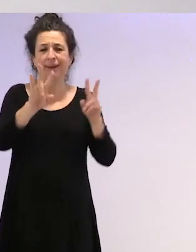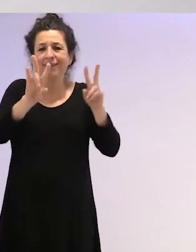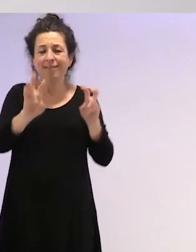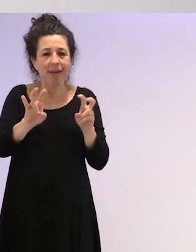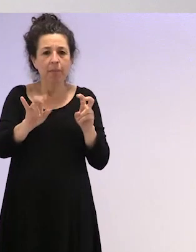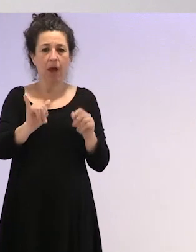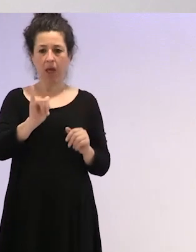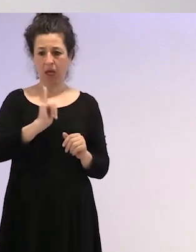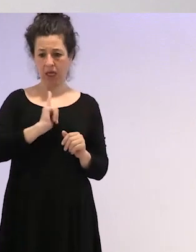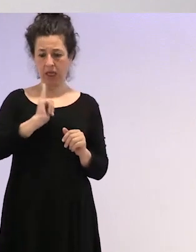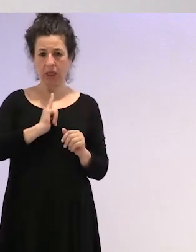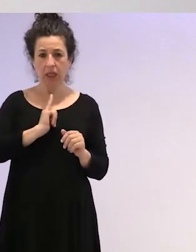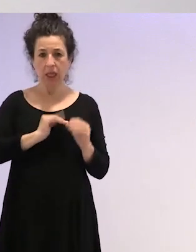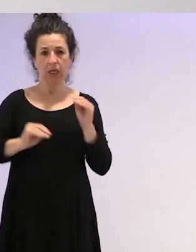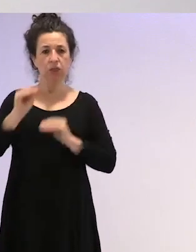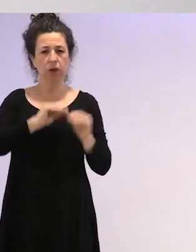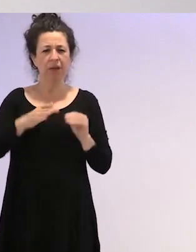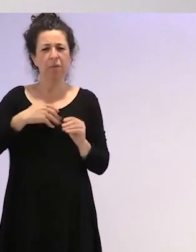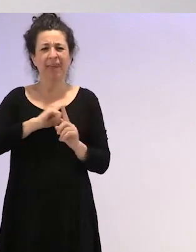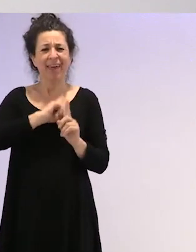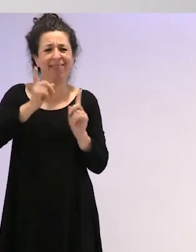diagnósticos psiquiátricos,